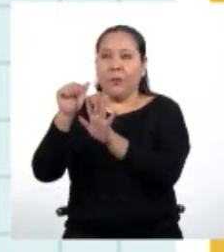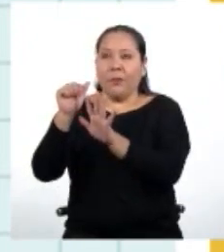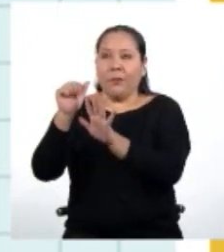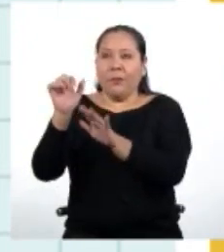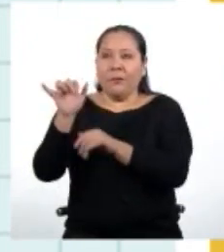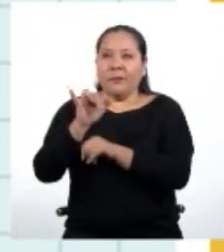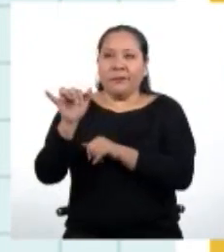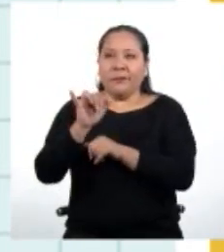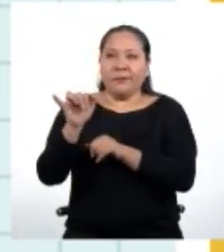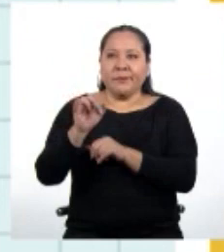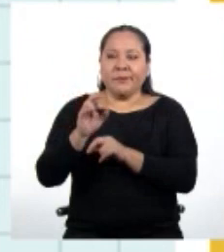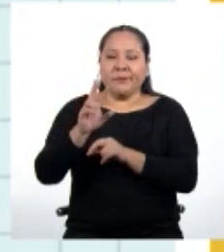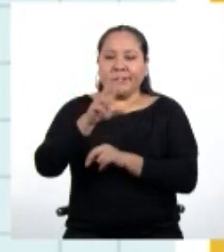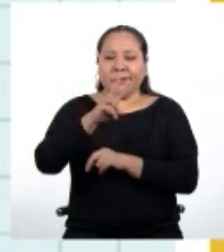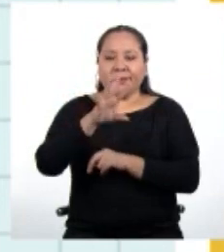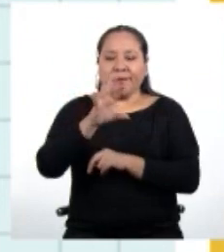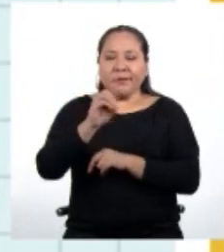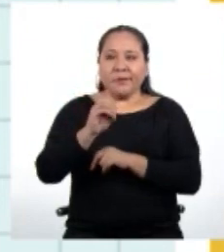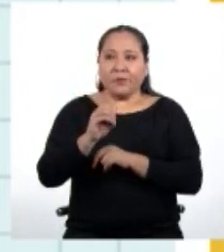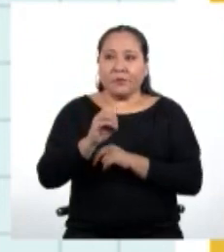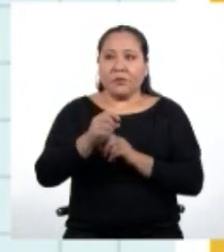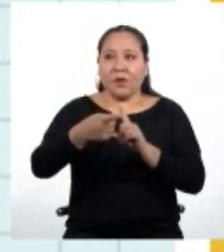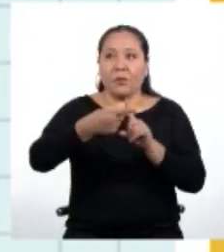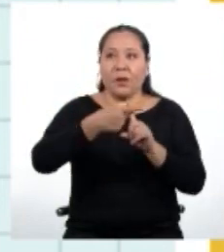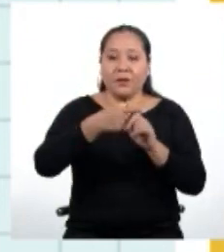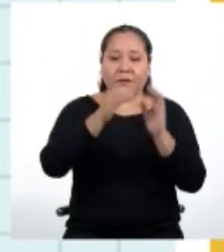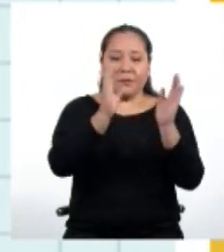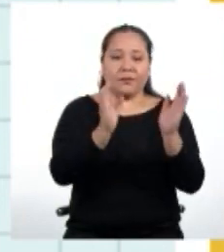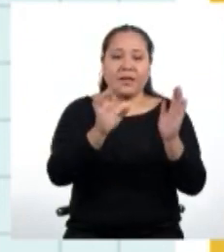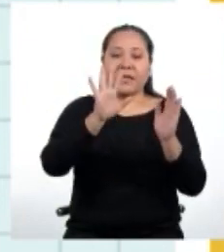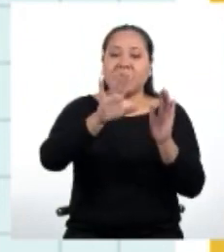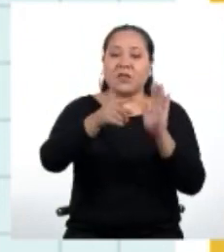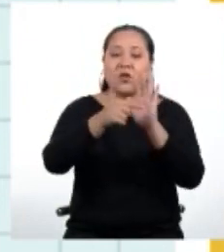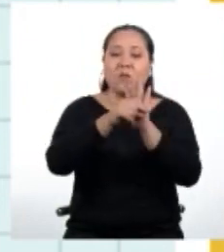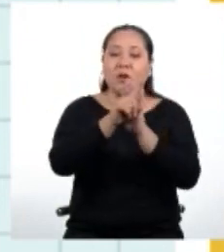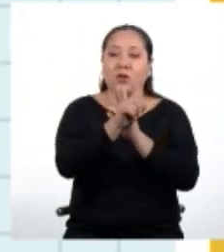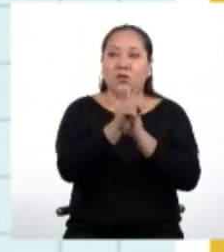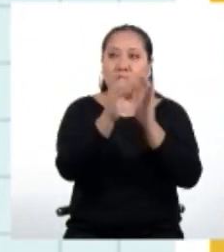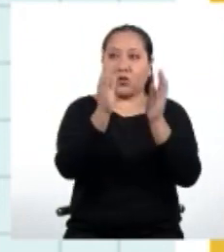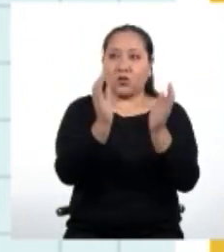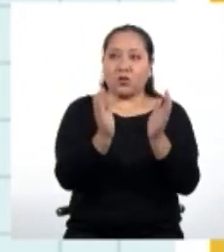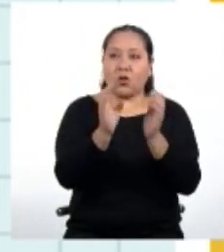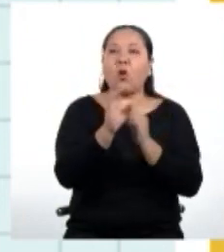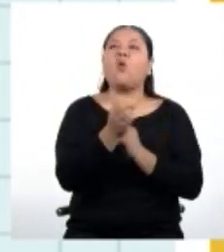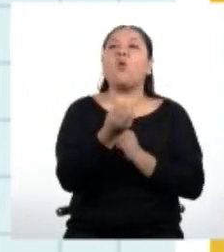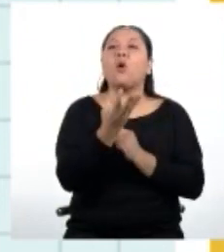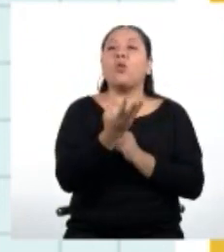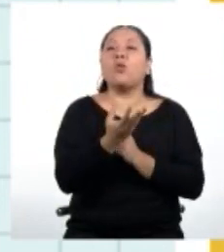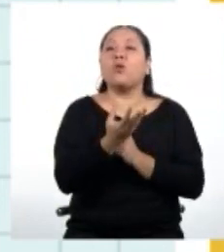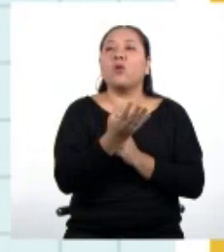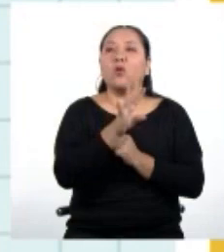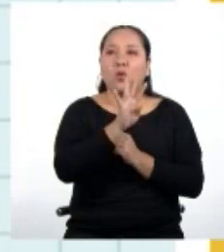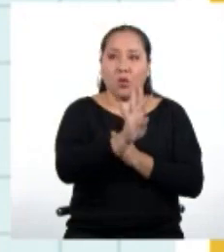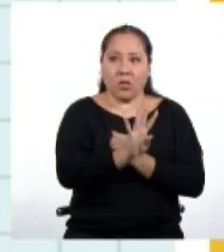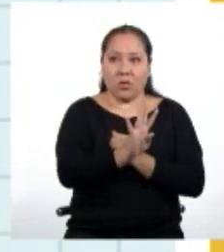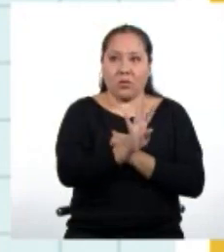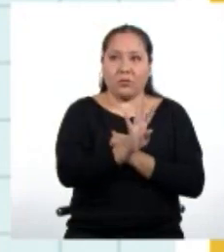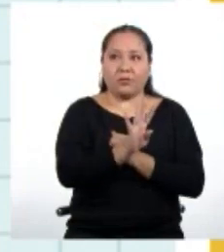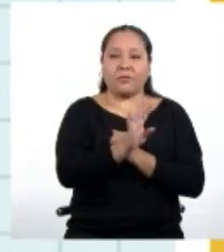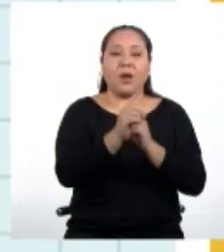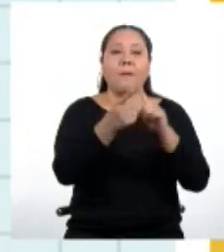es igual a 250 más la diferencia de 5 y 1, que es 4,